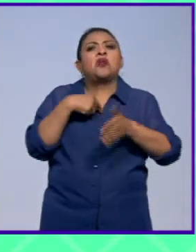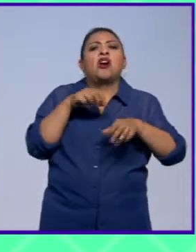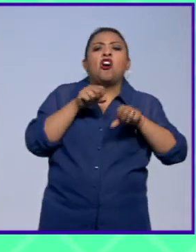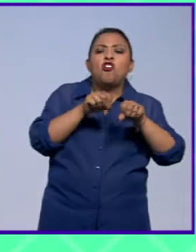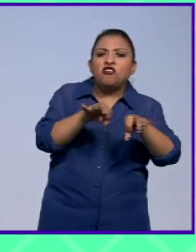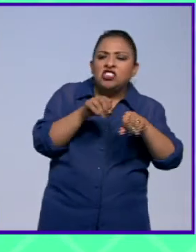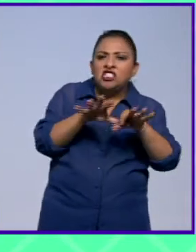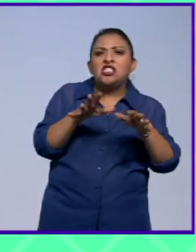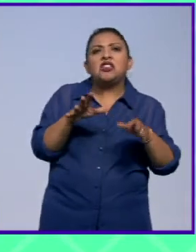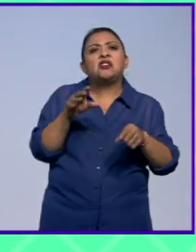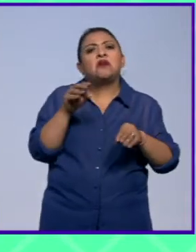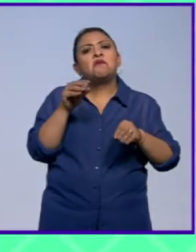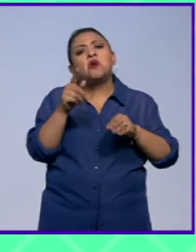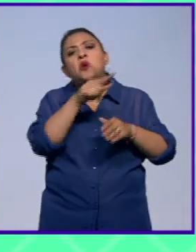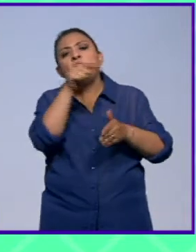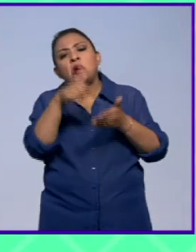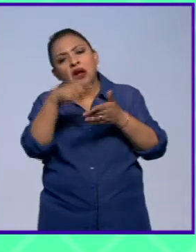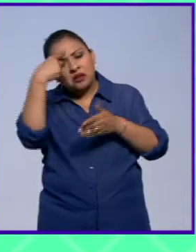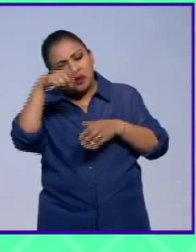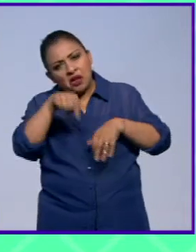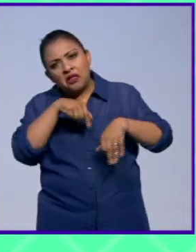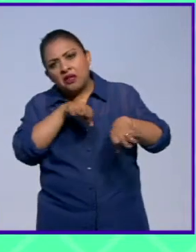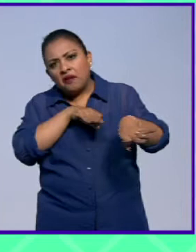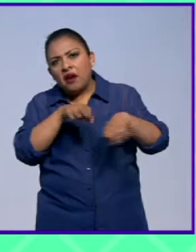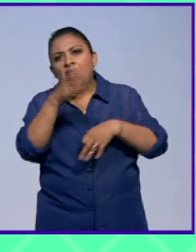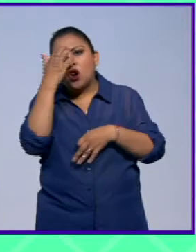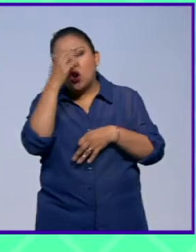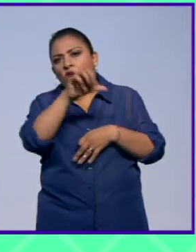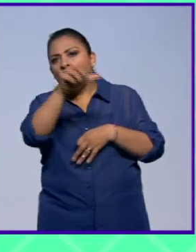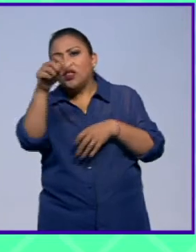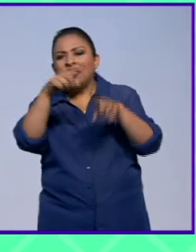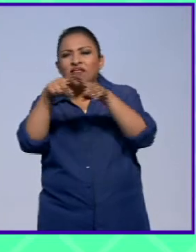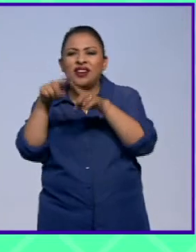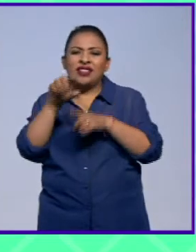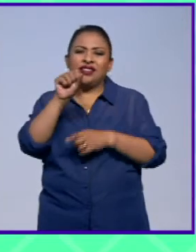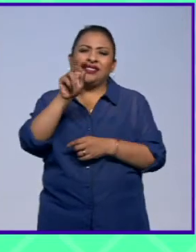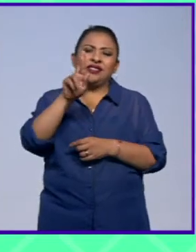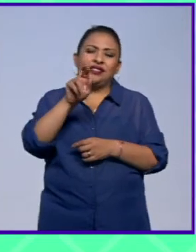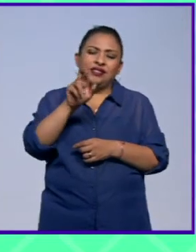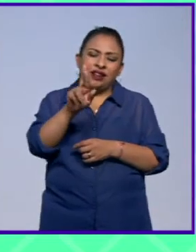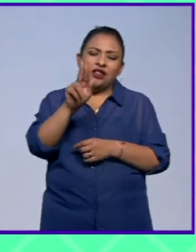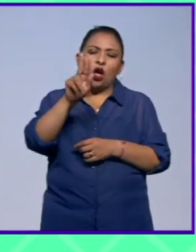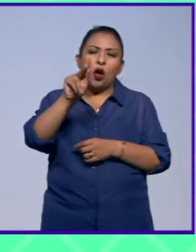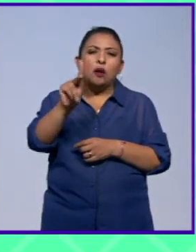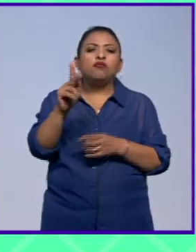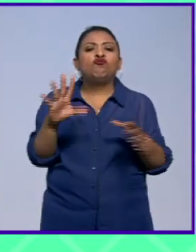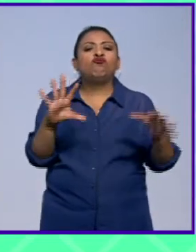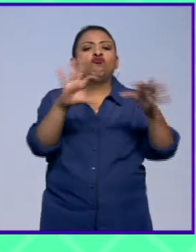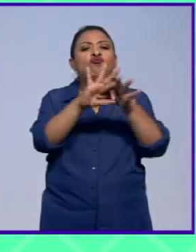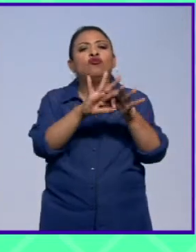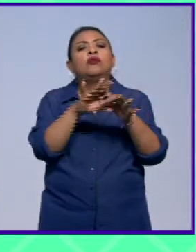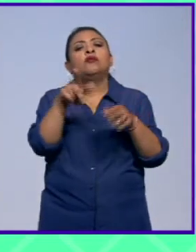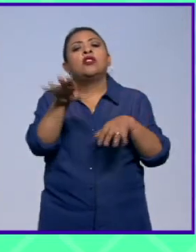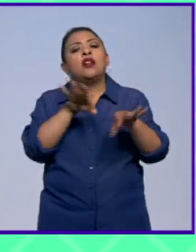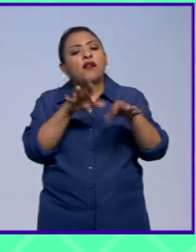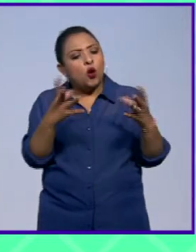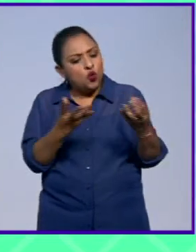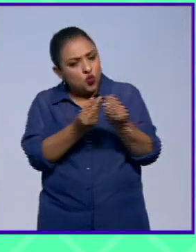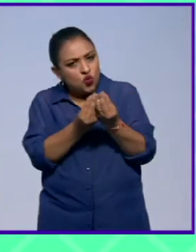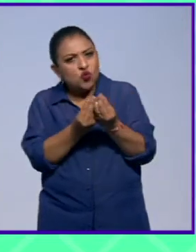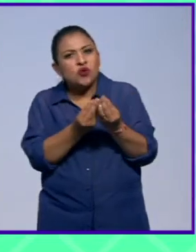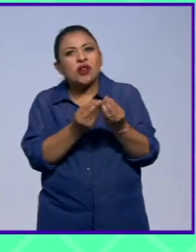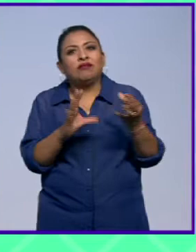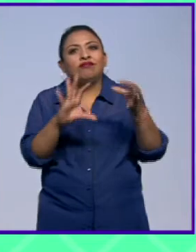tienen instalaciones para poder trabajar conocen a las demás start-ups y empiezan a vincularse y a decir bueno pues vamos a trabajar en conjunto